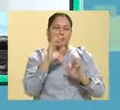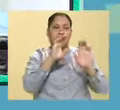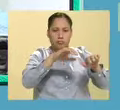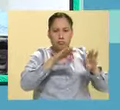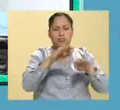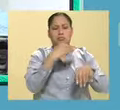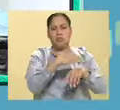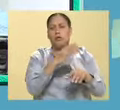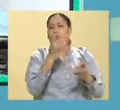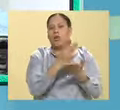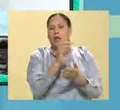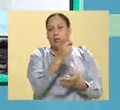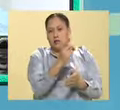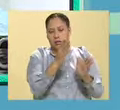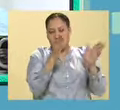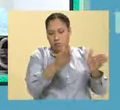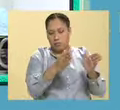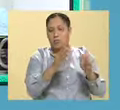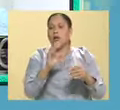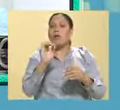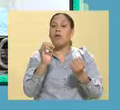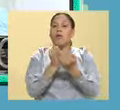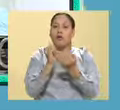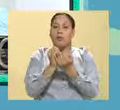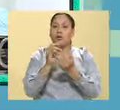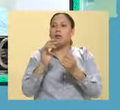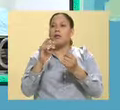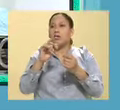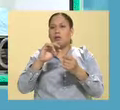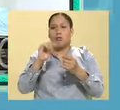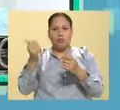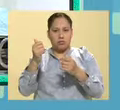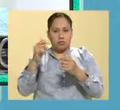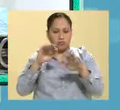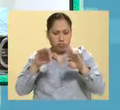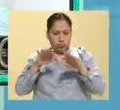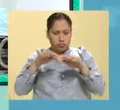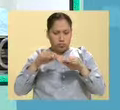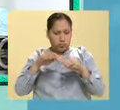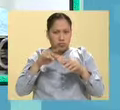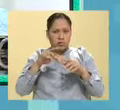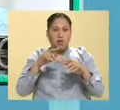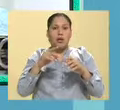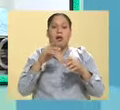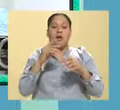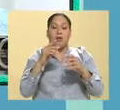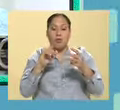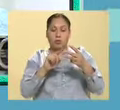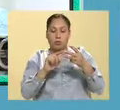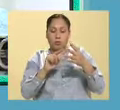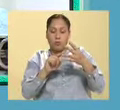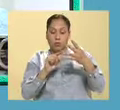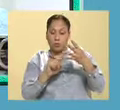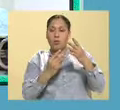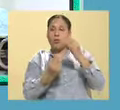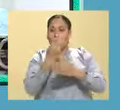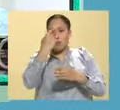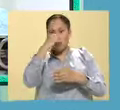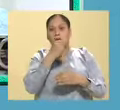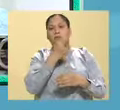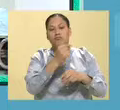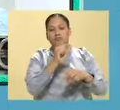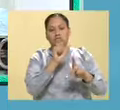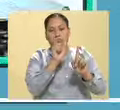la pizca de algodón, te contrato por temporada. Y los dos nuevos contratos que yo creo que aplican para menores y que sería la